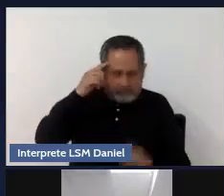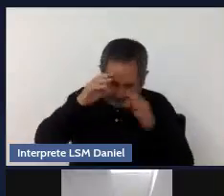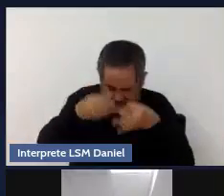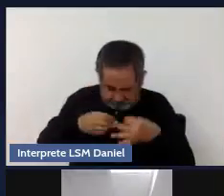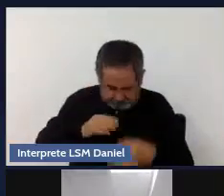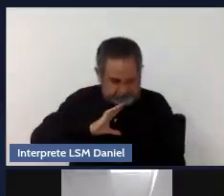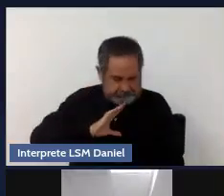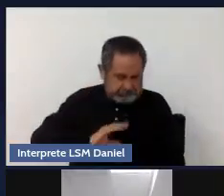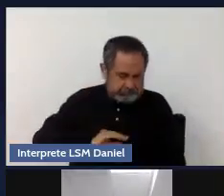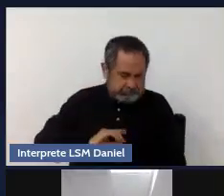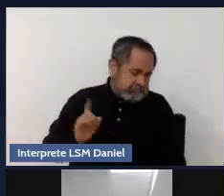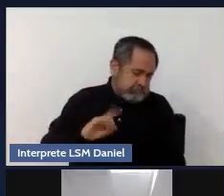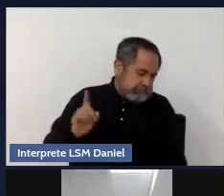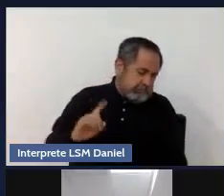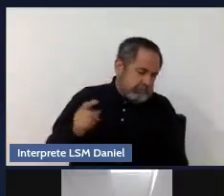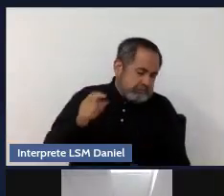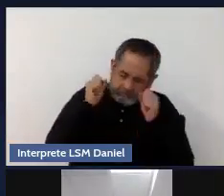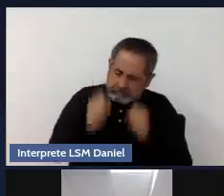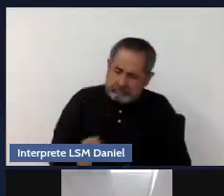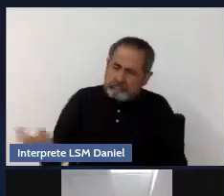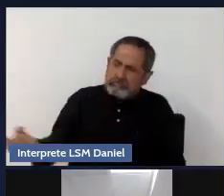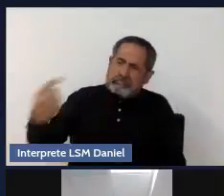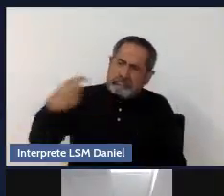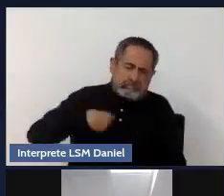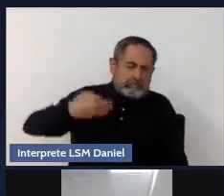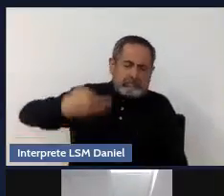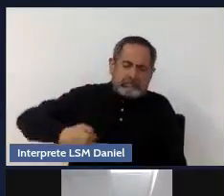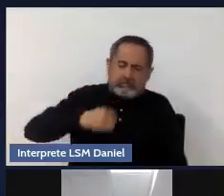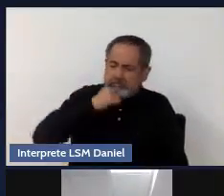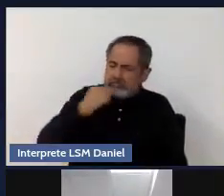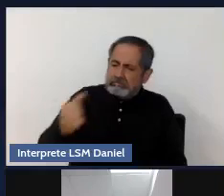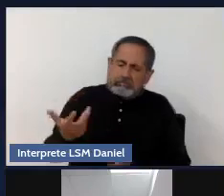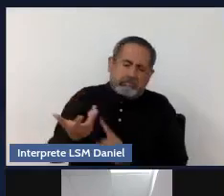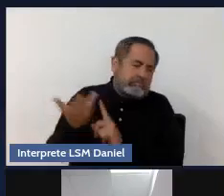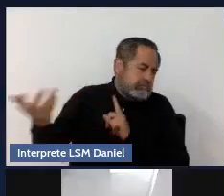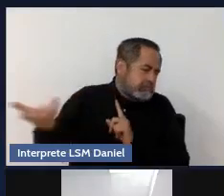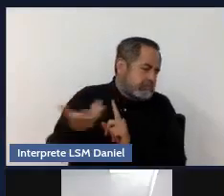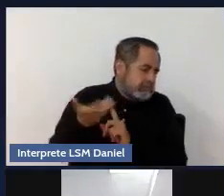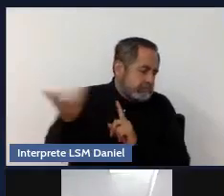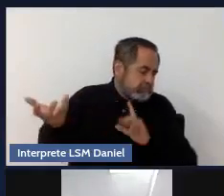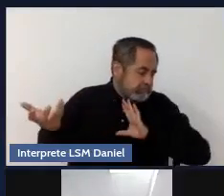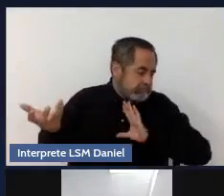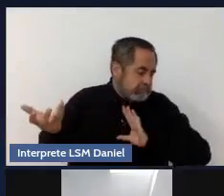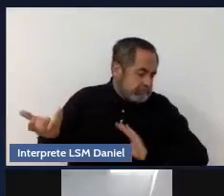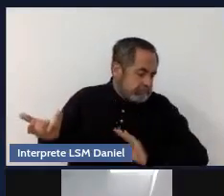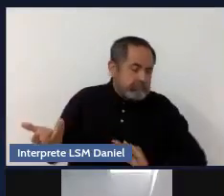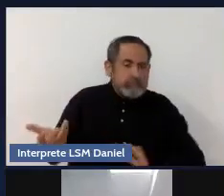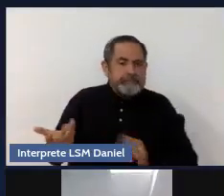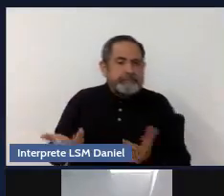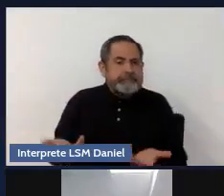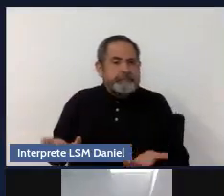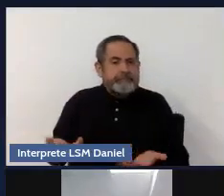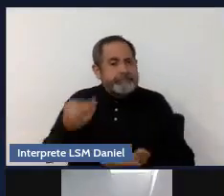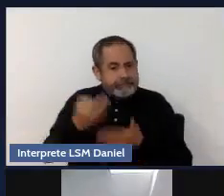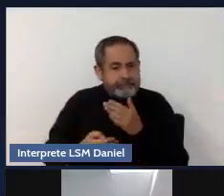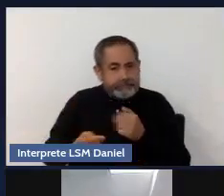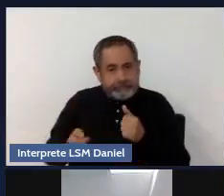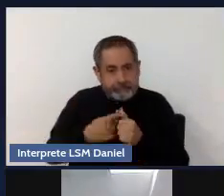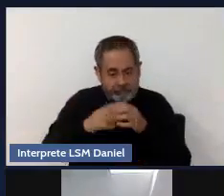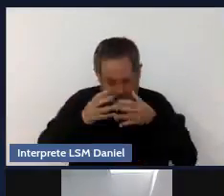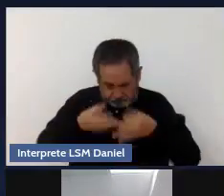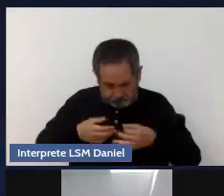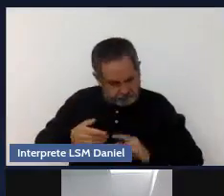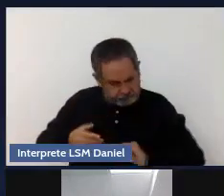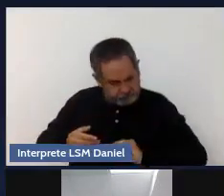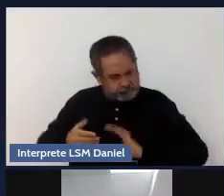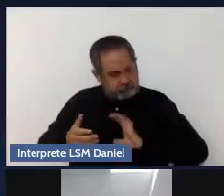el autoconcepto, con lo que yo pienso en mí. Entonces, si yo no tengo una aceptación de mí hacia mí, es más fácil que